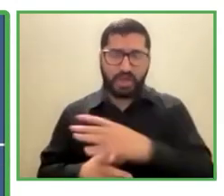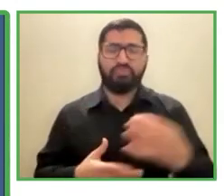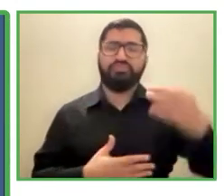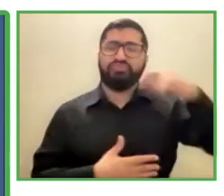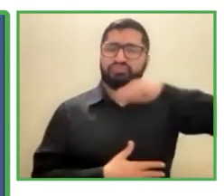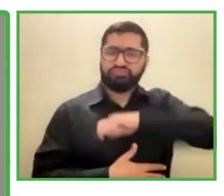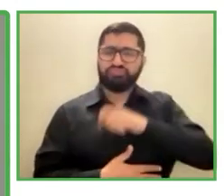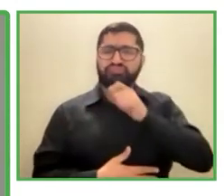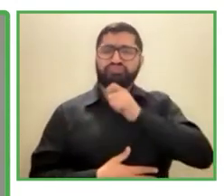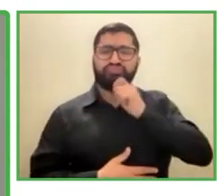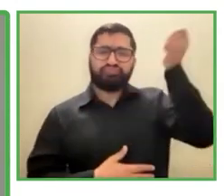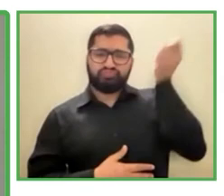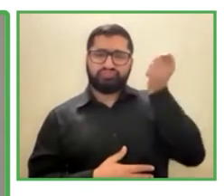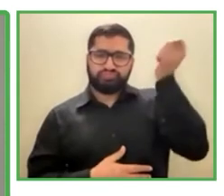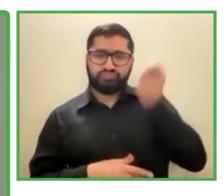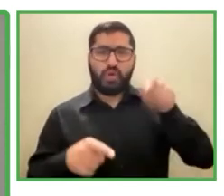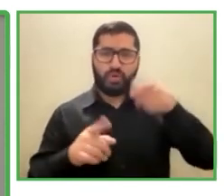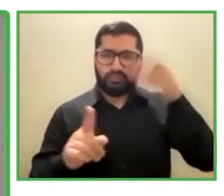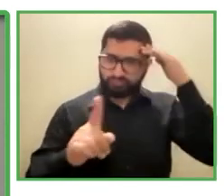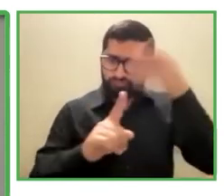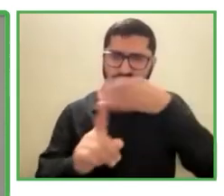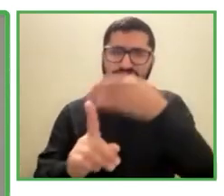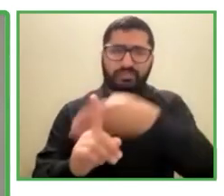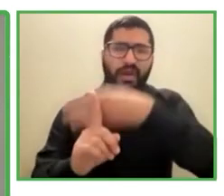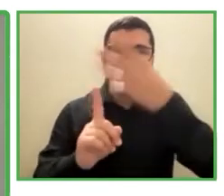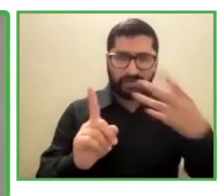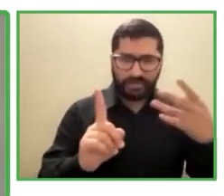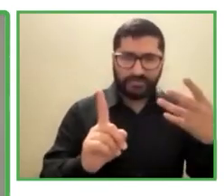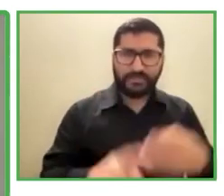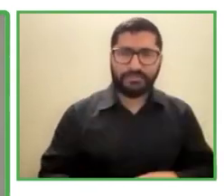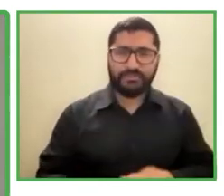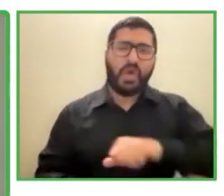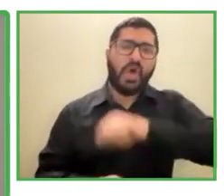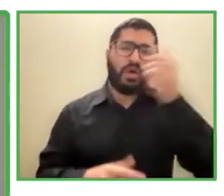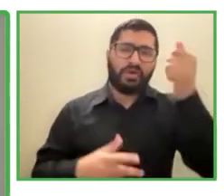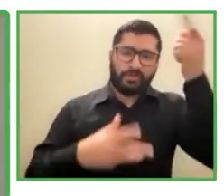QBTQ y personas de otras minorías. Hola, nombre es Venezuela.